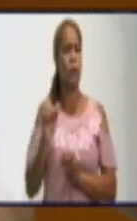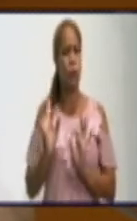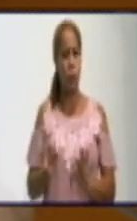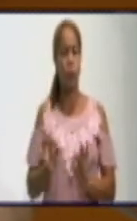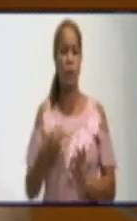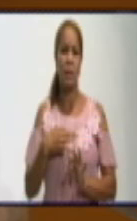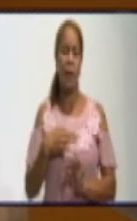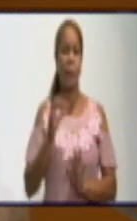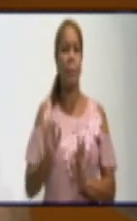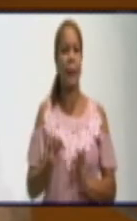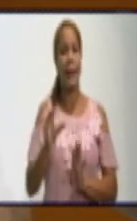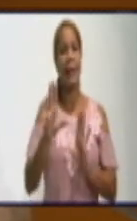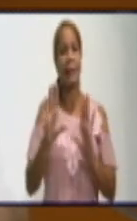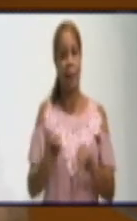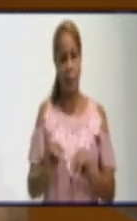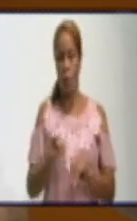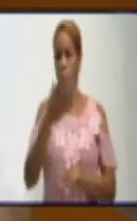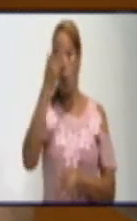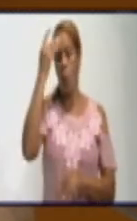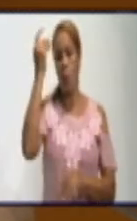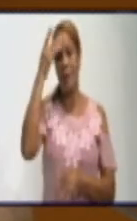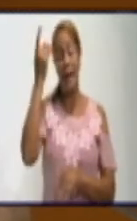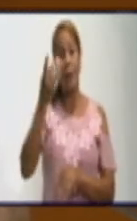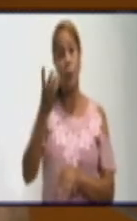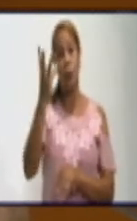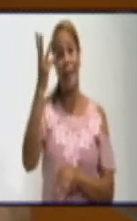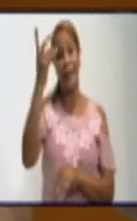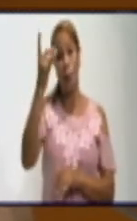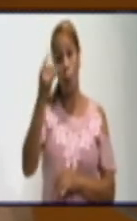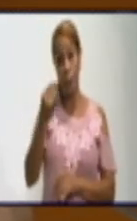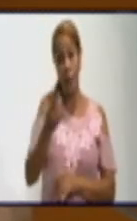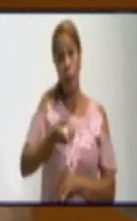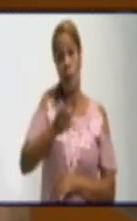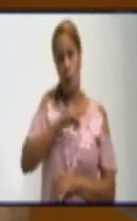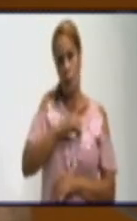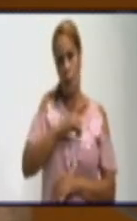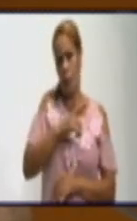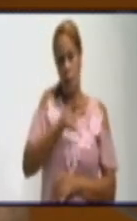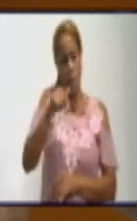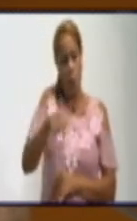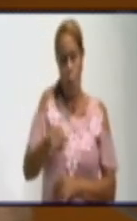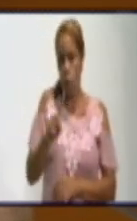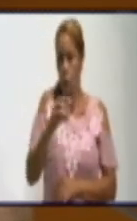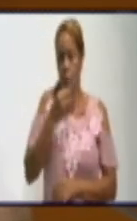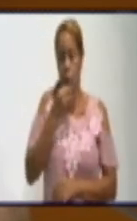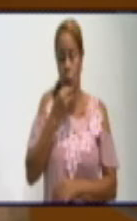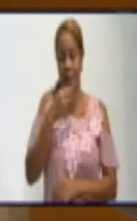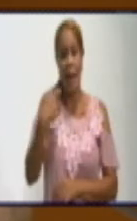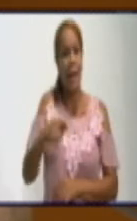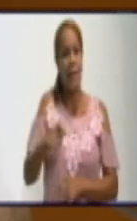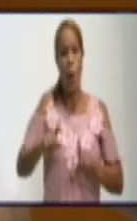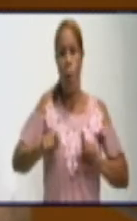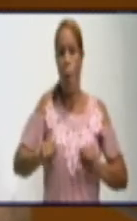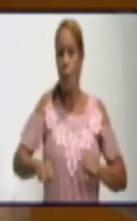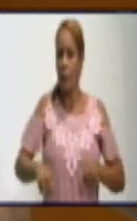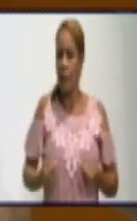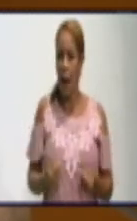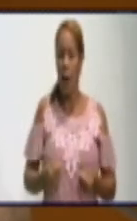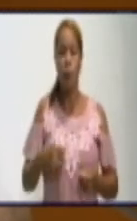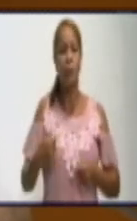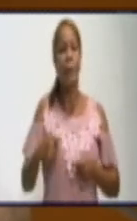del número y pensemos, tenemos COVID, está circulando el virus. Es obligado cuidarse.